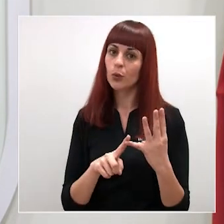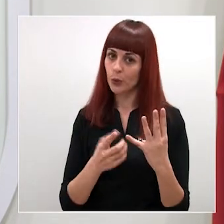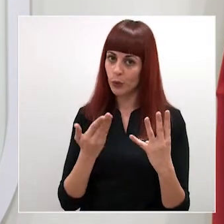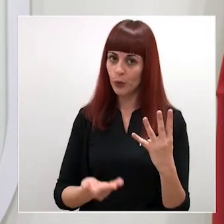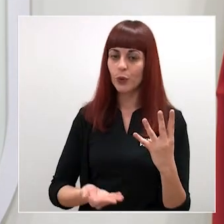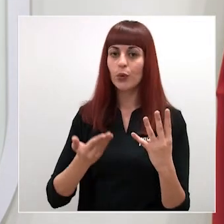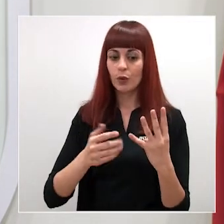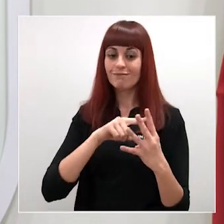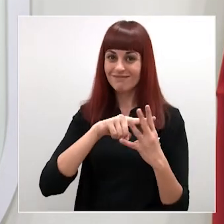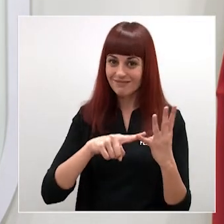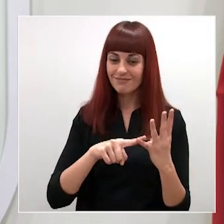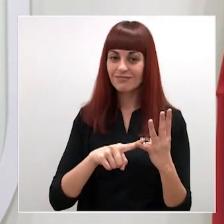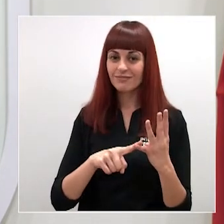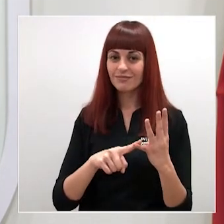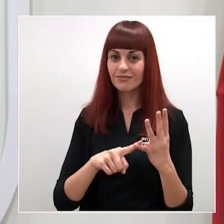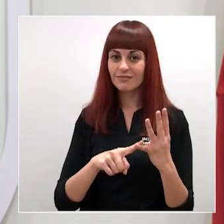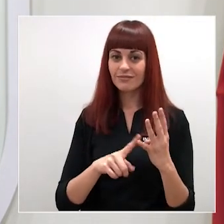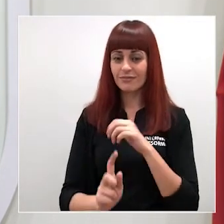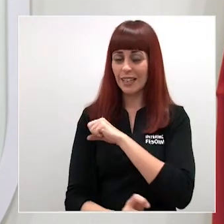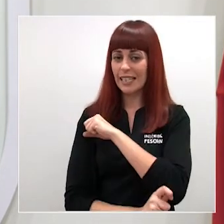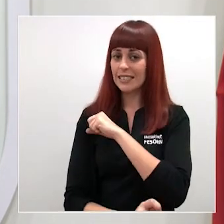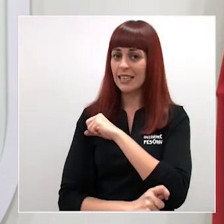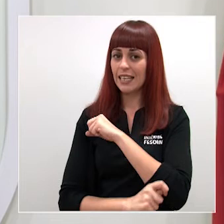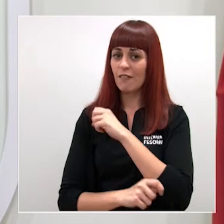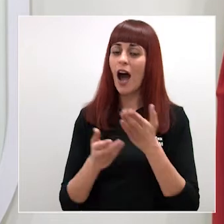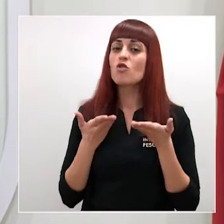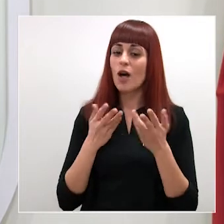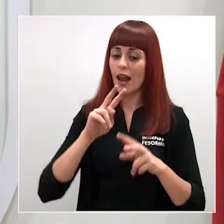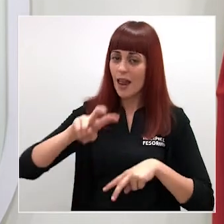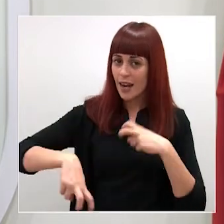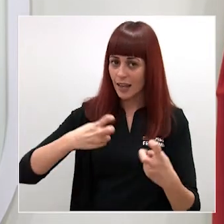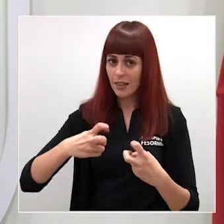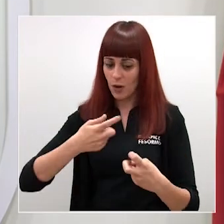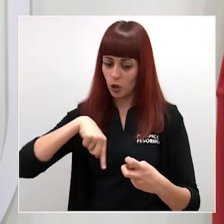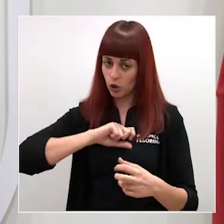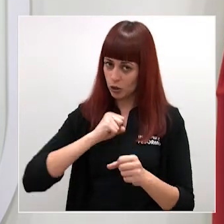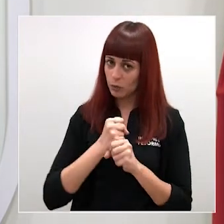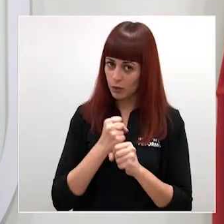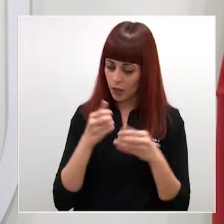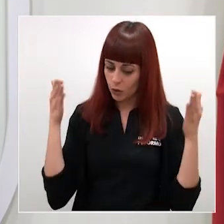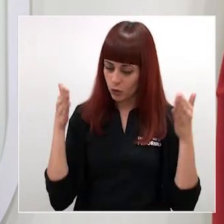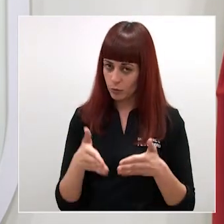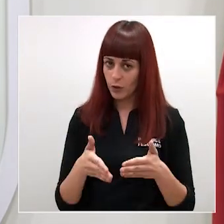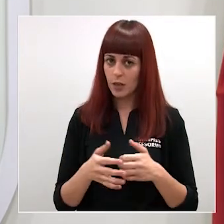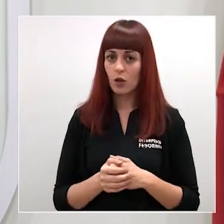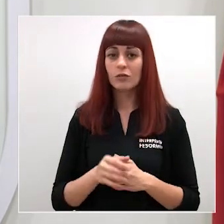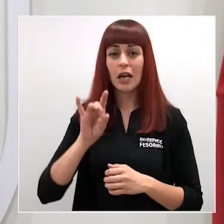torno a los cuales van a girar esta estrategia reactiva en la que estamos trabajando hemos creído que estos 15 millones de euros